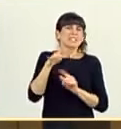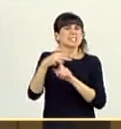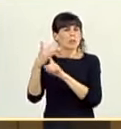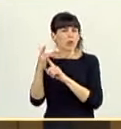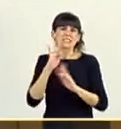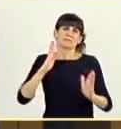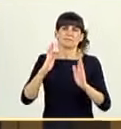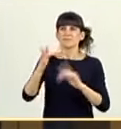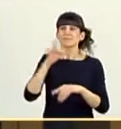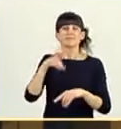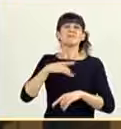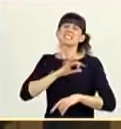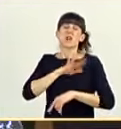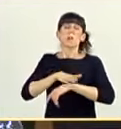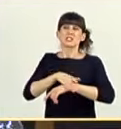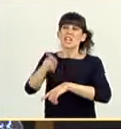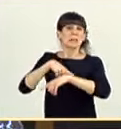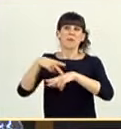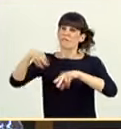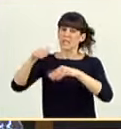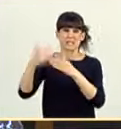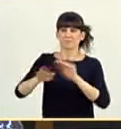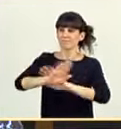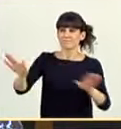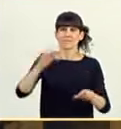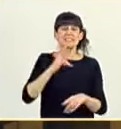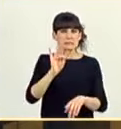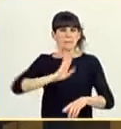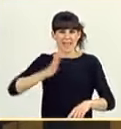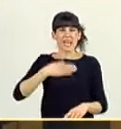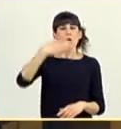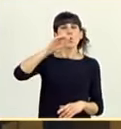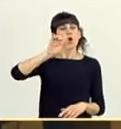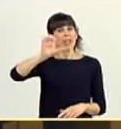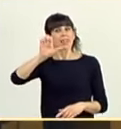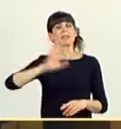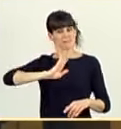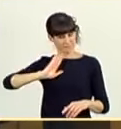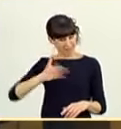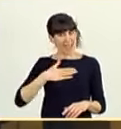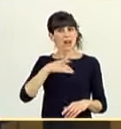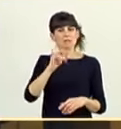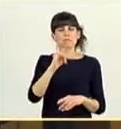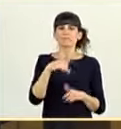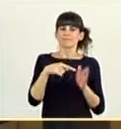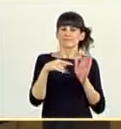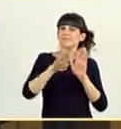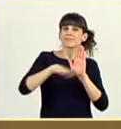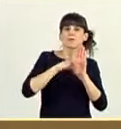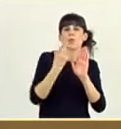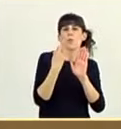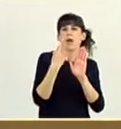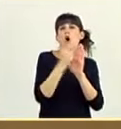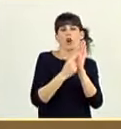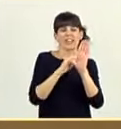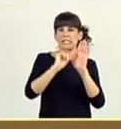ministro, su tiempo ha terminado. ha terminado. Mañana, en el boletín oficial del Estado, aparece una orden